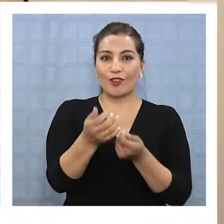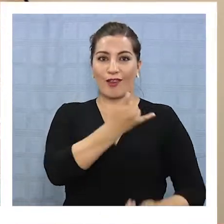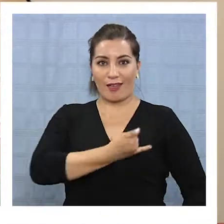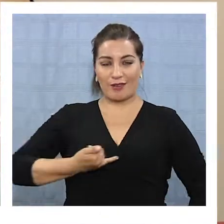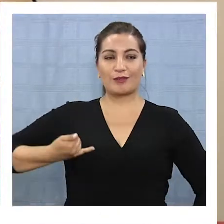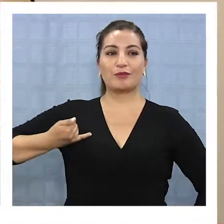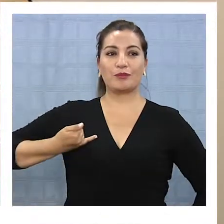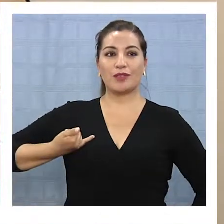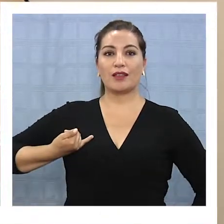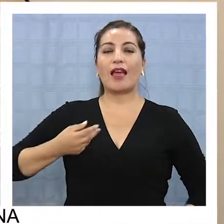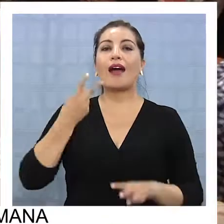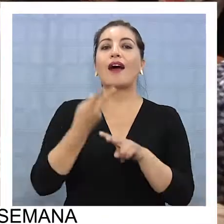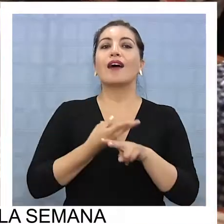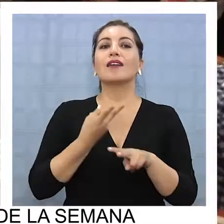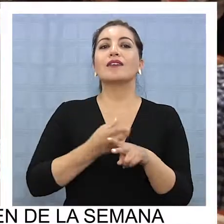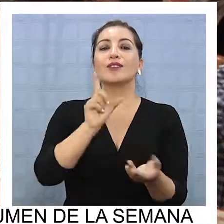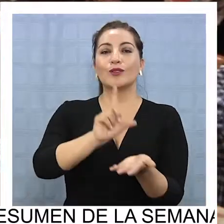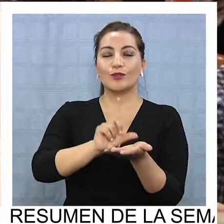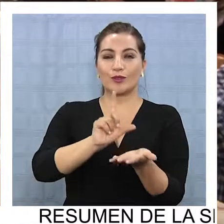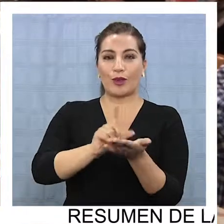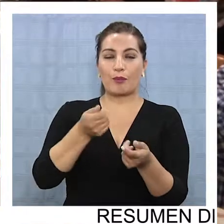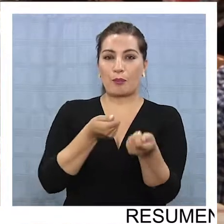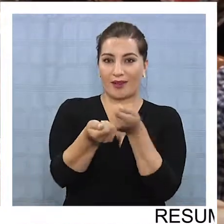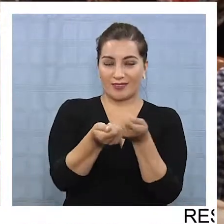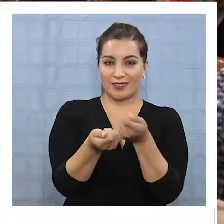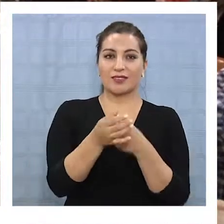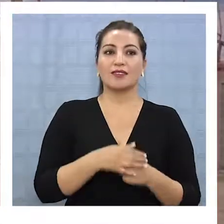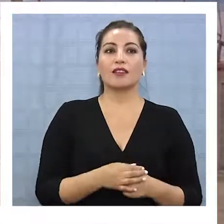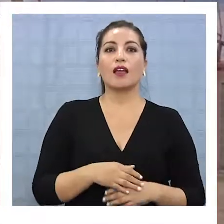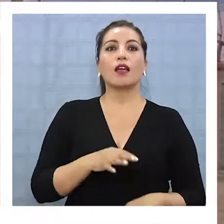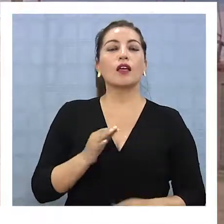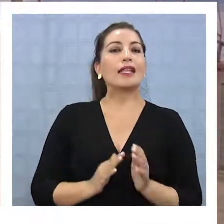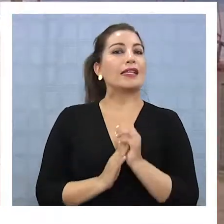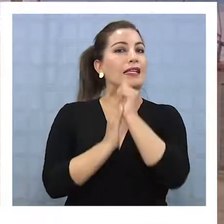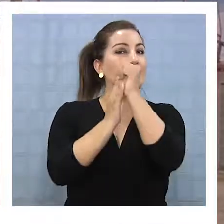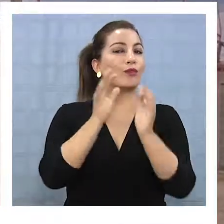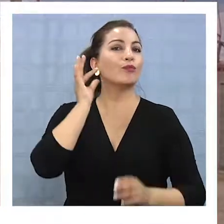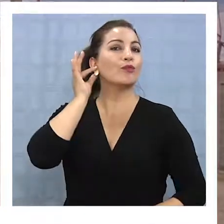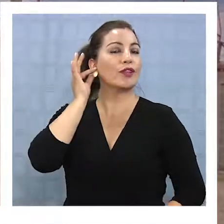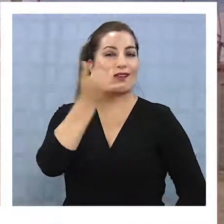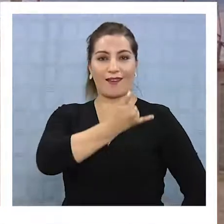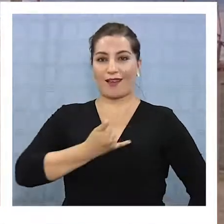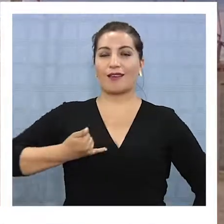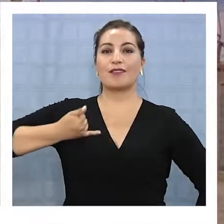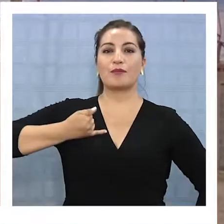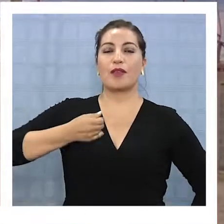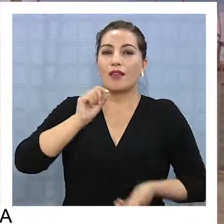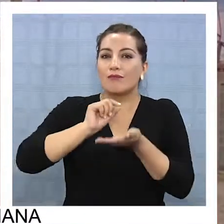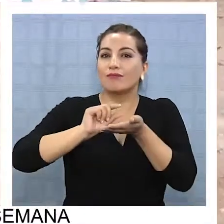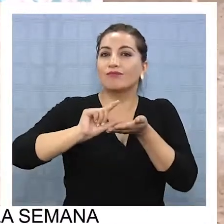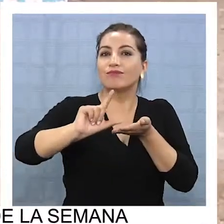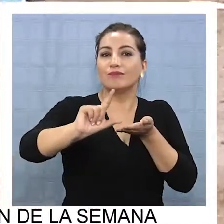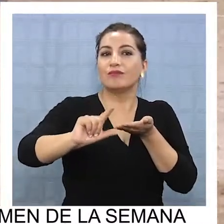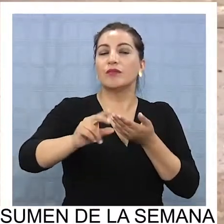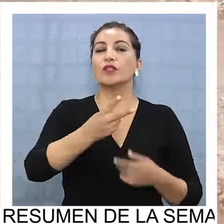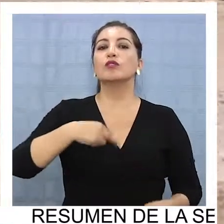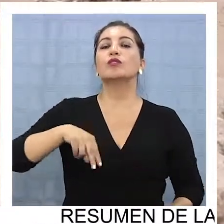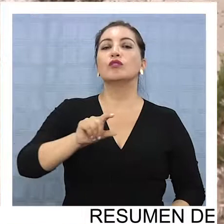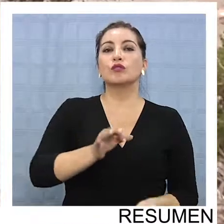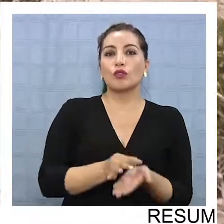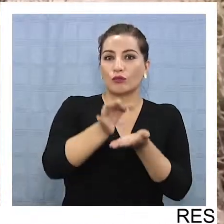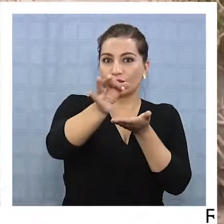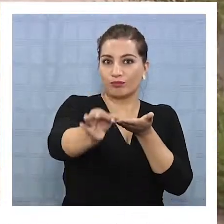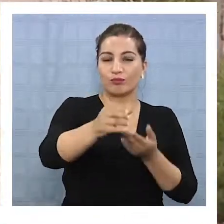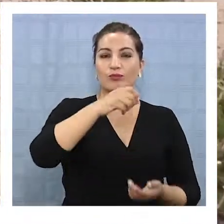comercializar sus productos. Esta organización es liderada por un grupo de mujeres aymaras, emprendedoras, que somos de la zona del